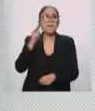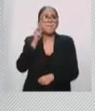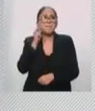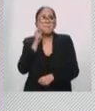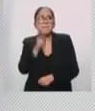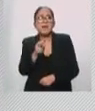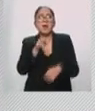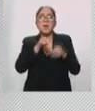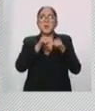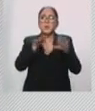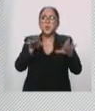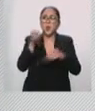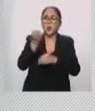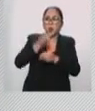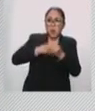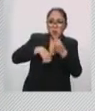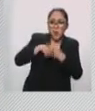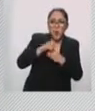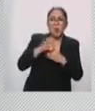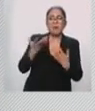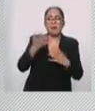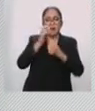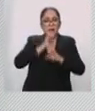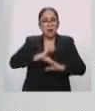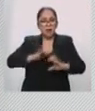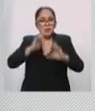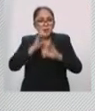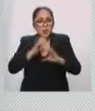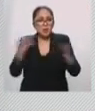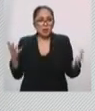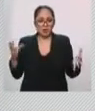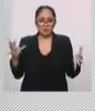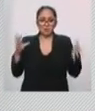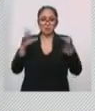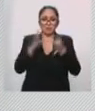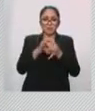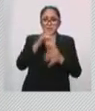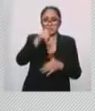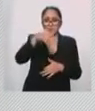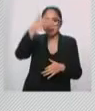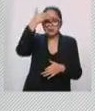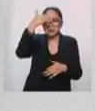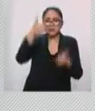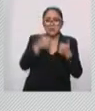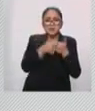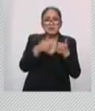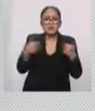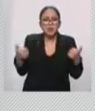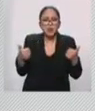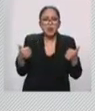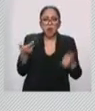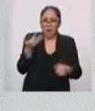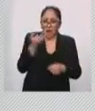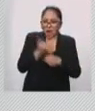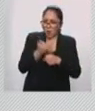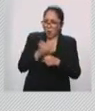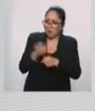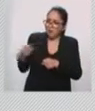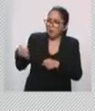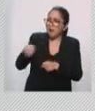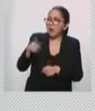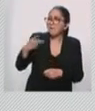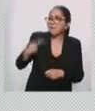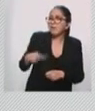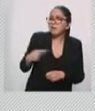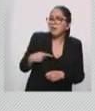algún show, una puesta en escena, un concierto, lo que sea, a través de la distancia. ¿Por qué tendrían que darse esta primera oportunidad de